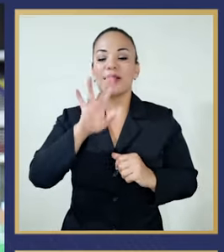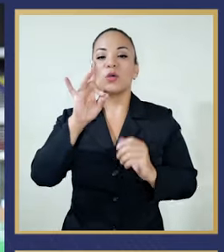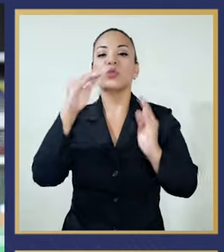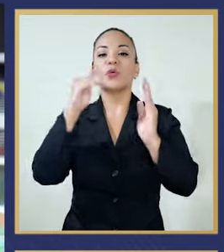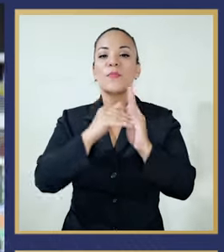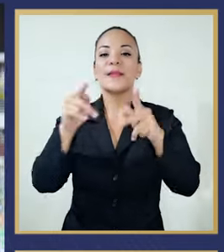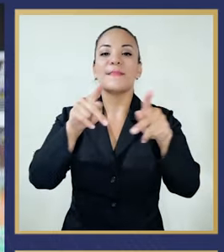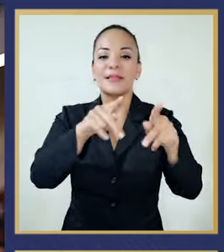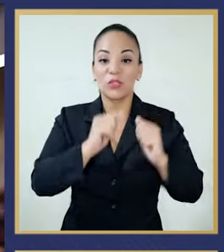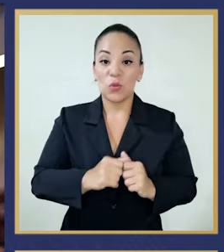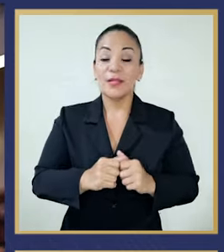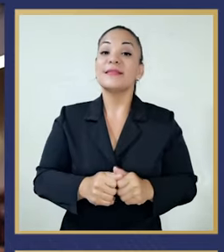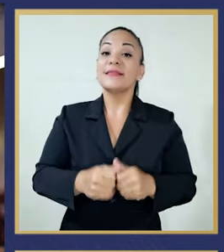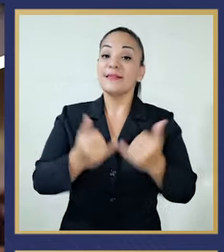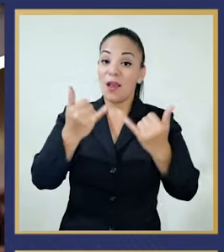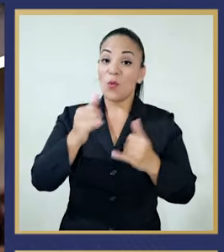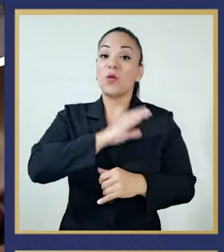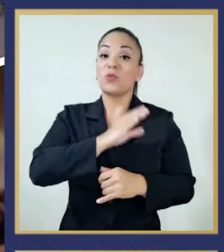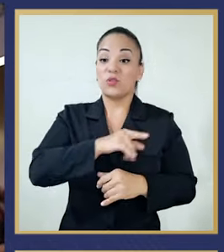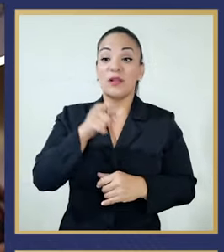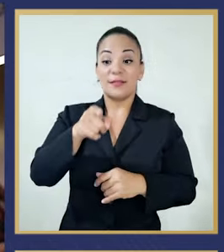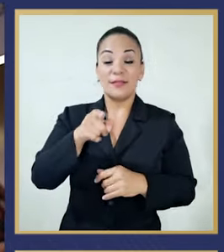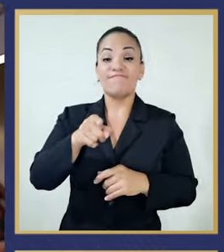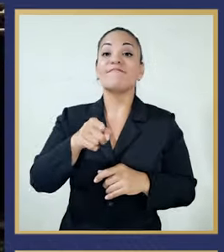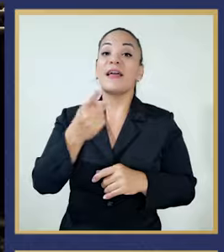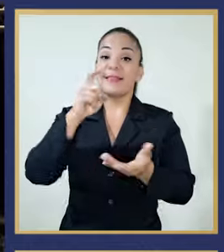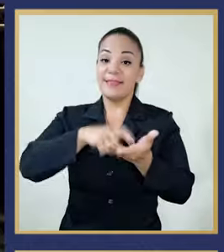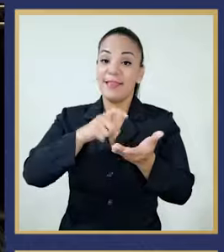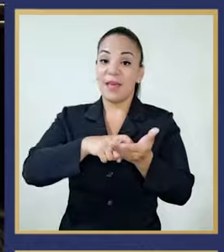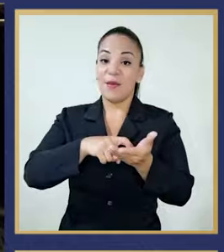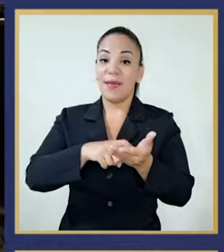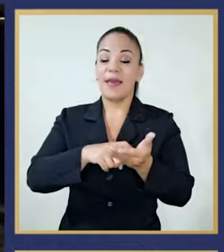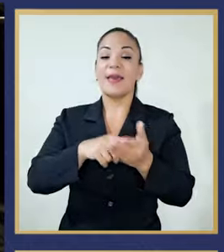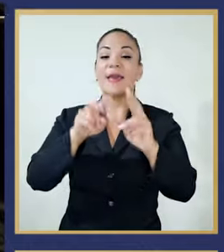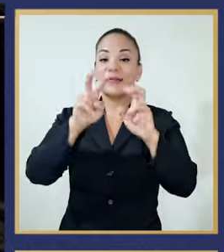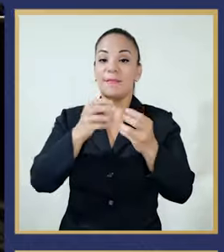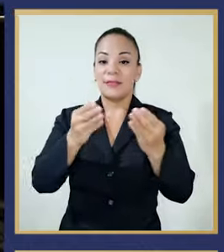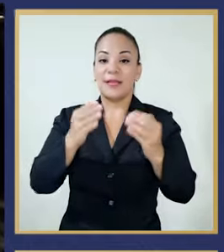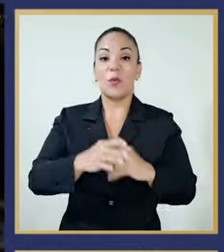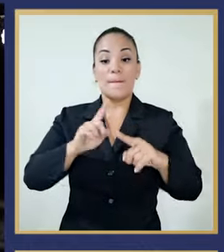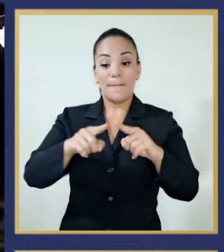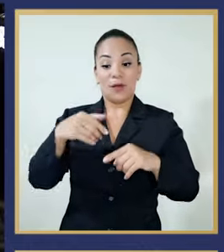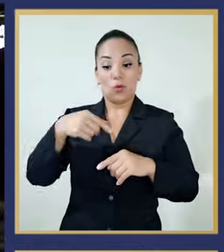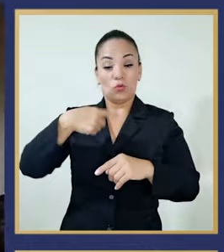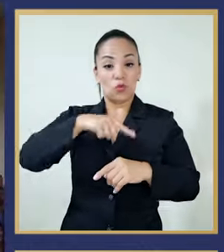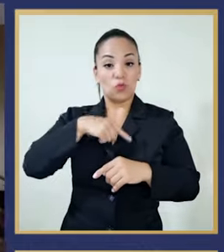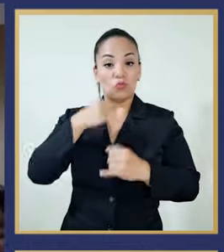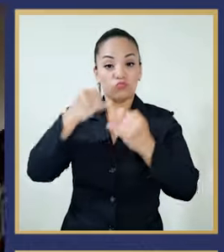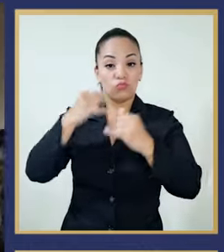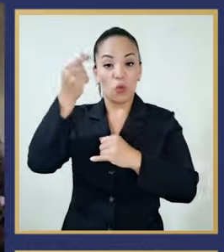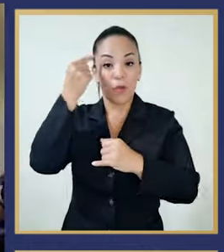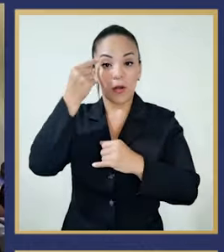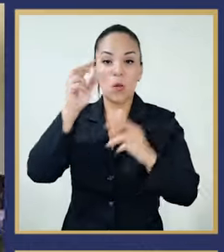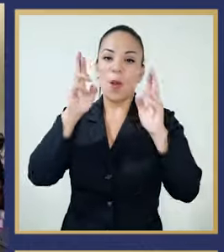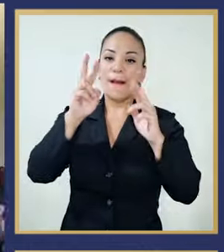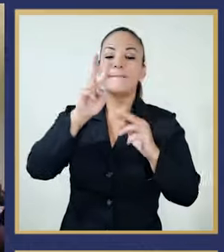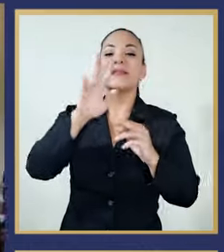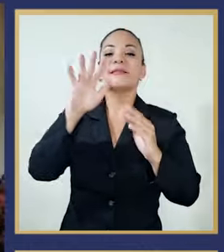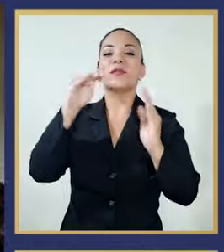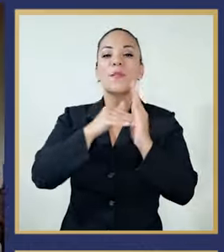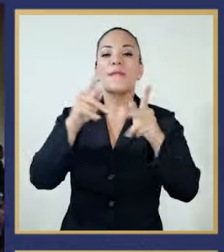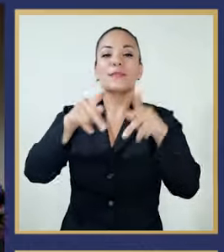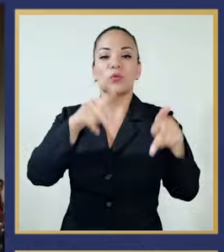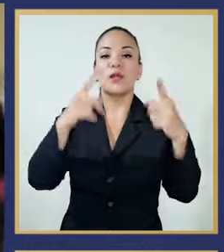48.000 personas que se encuentran en estas condiciones y esperamos que al terminar este gobierno, por lo menos 25.000